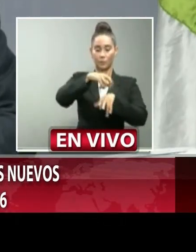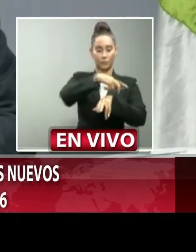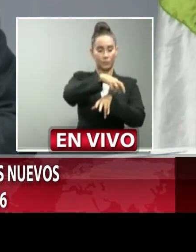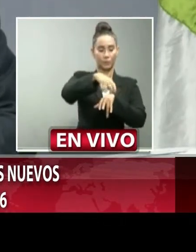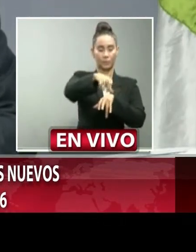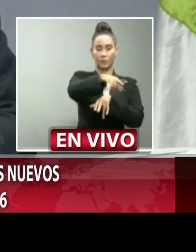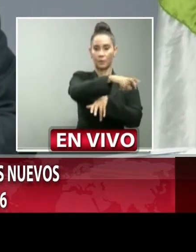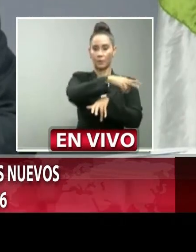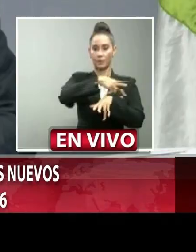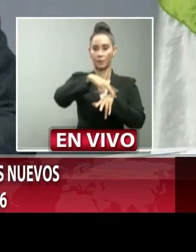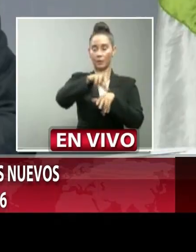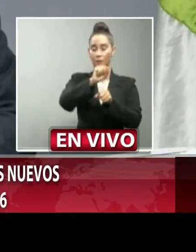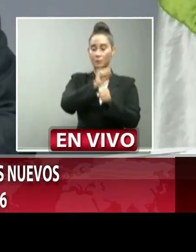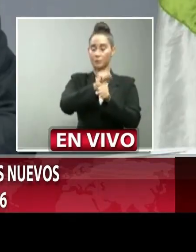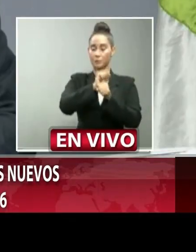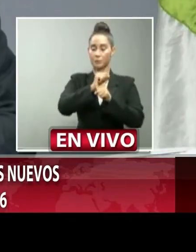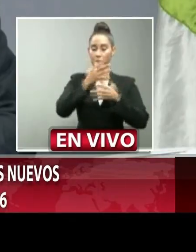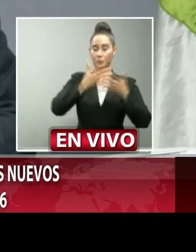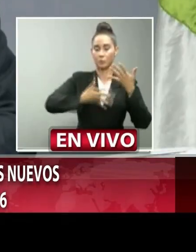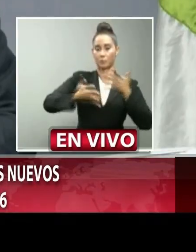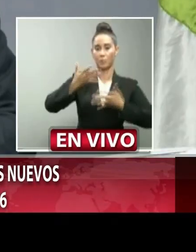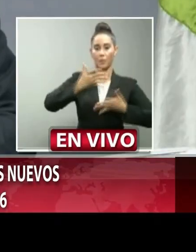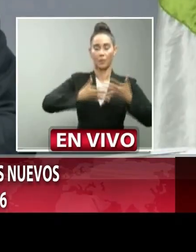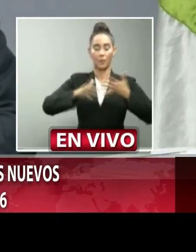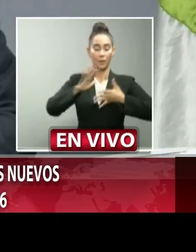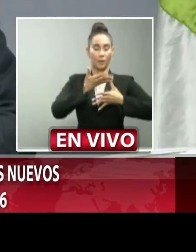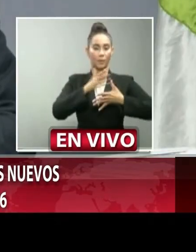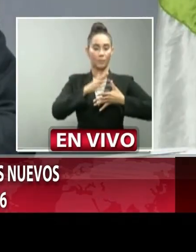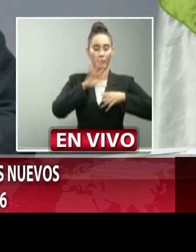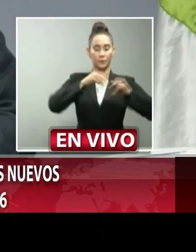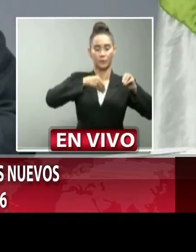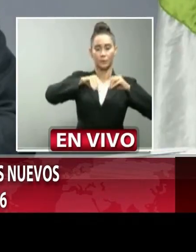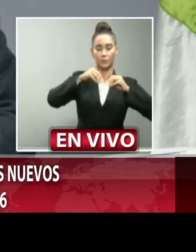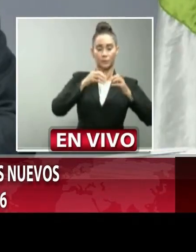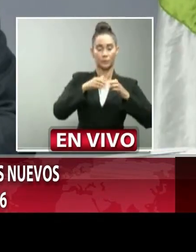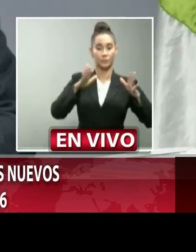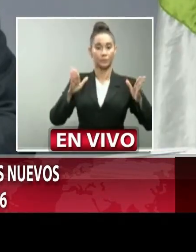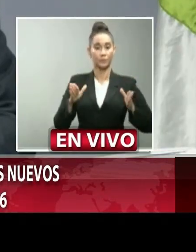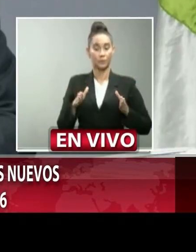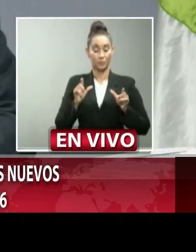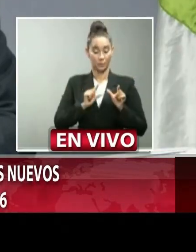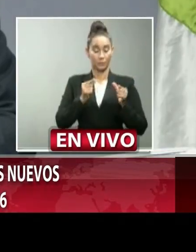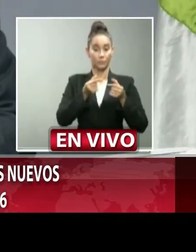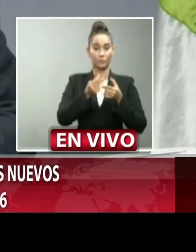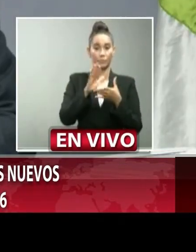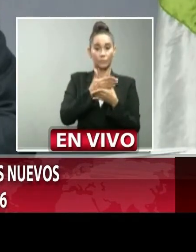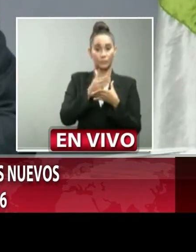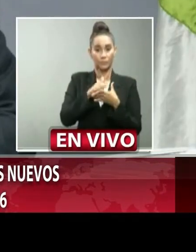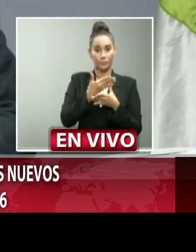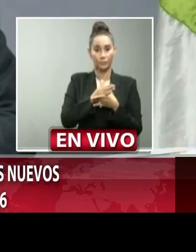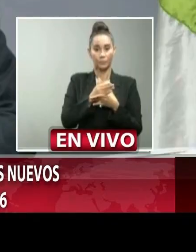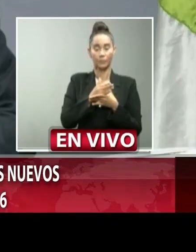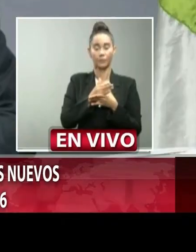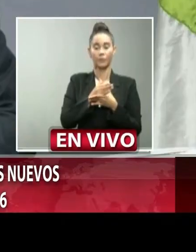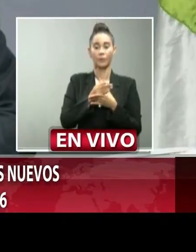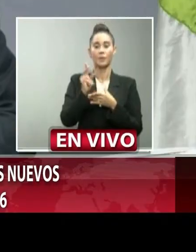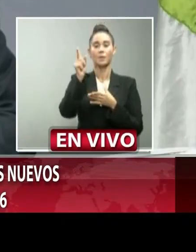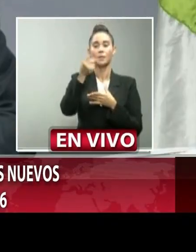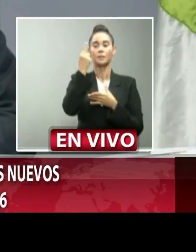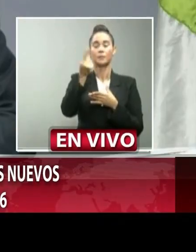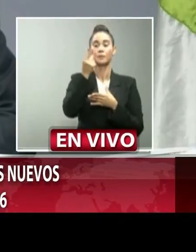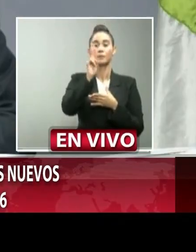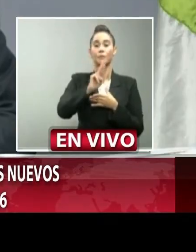en el trabajo en los espacios públicos en negocios en grupos de amigos usar